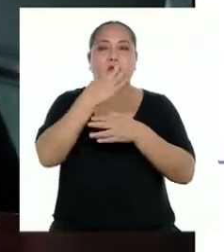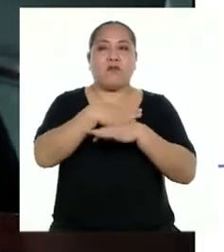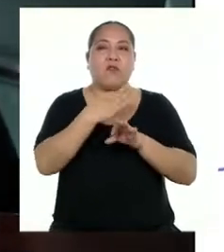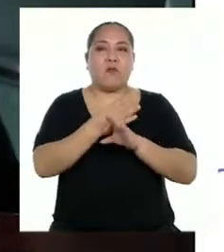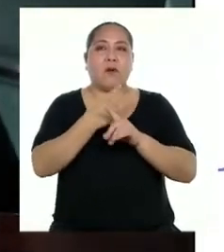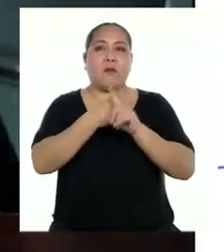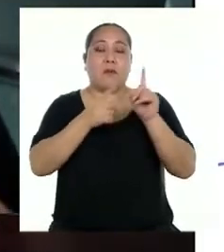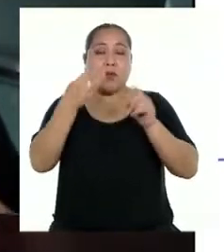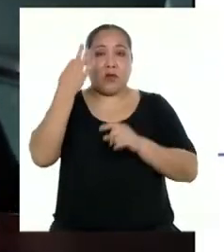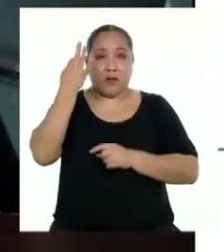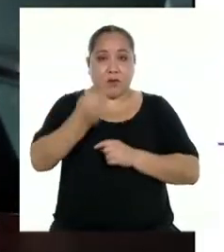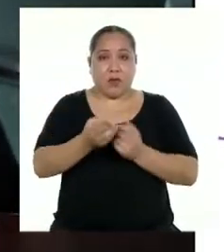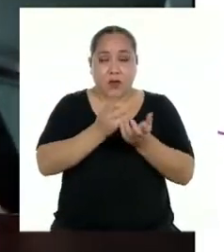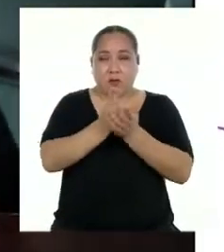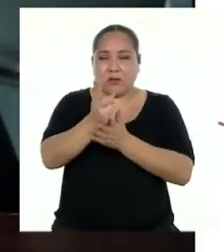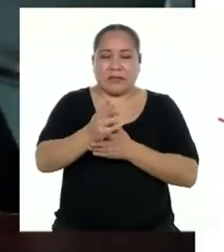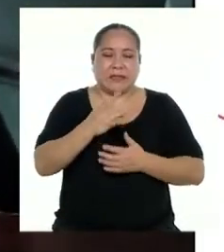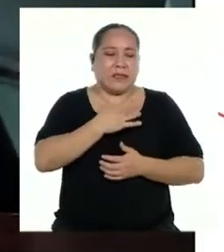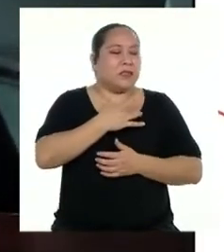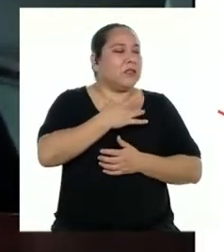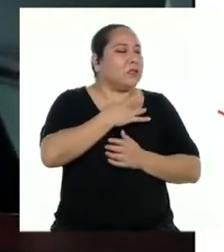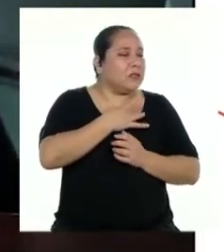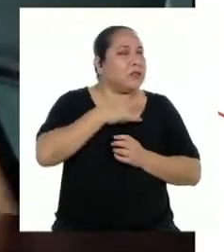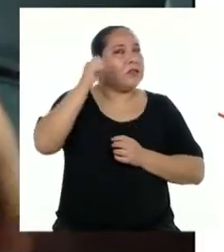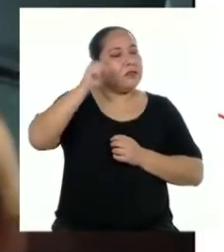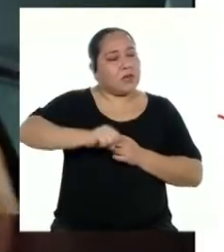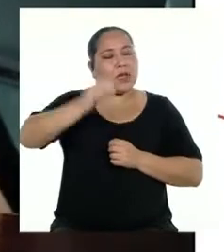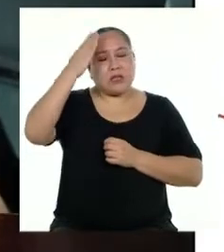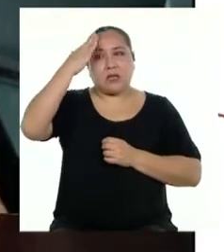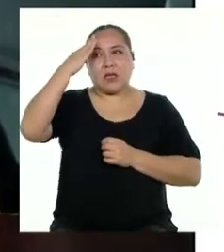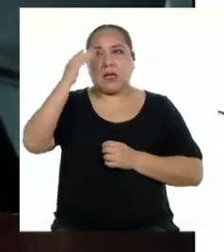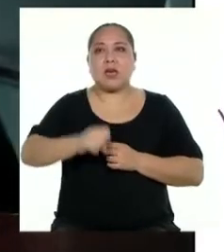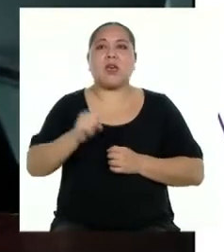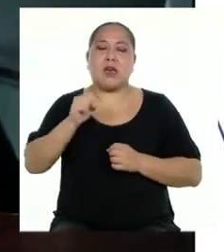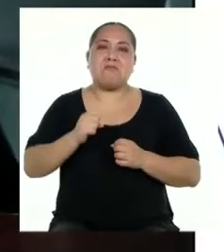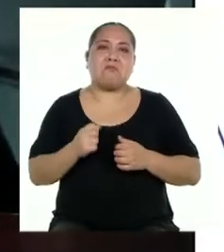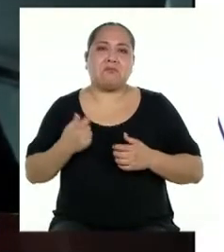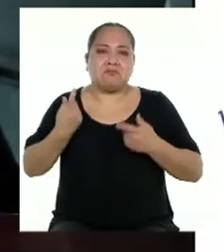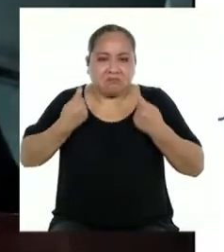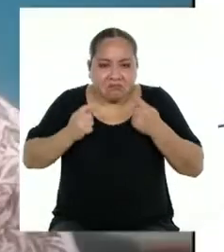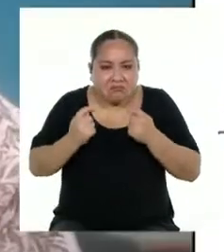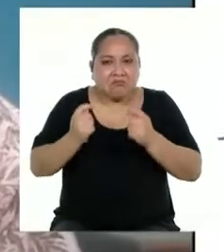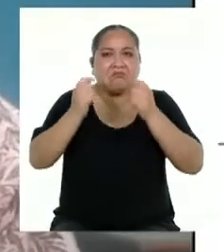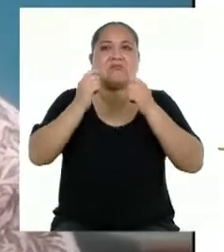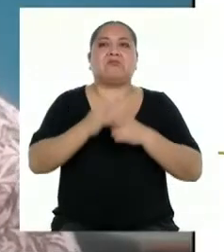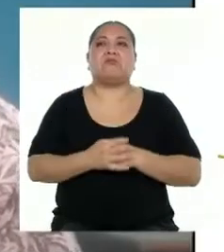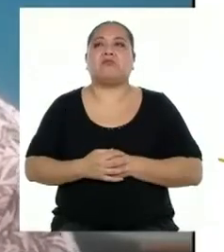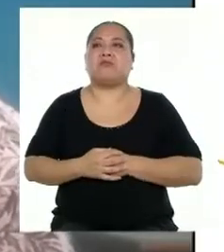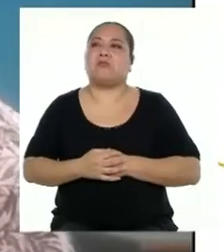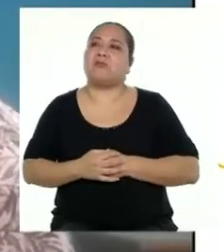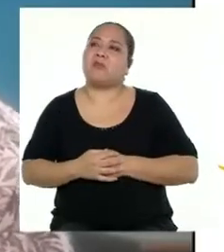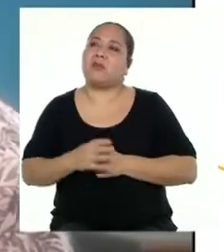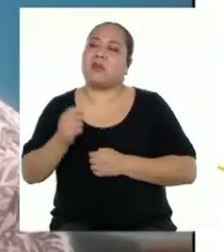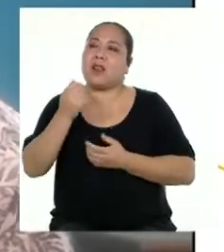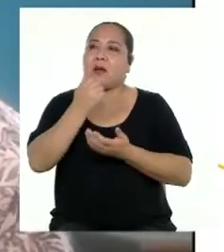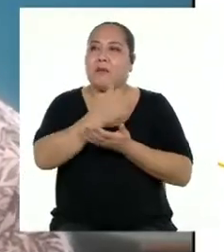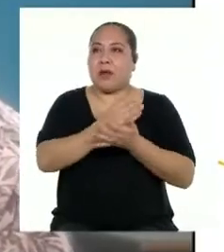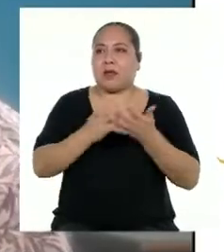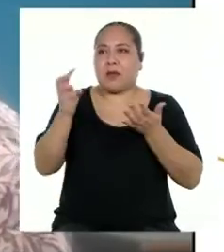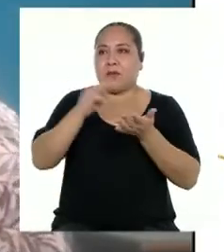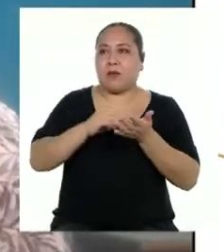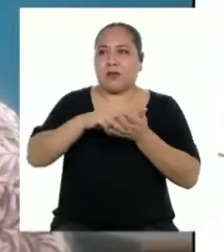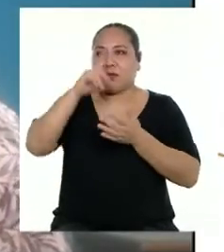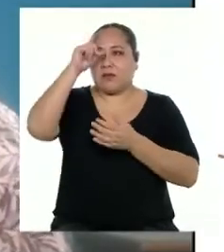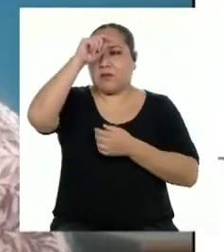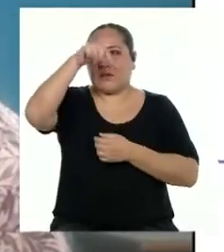Pero sinceramente, aunque fue chocante, sí sé que supimos dar lo mejor de nosotros. Bueno, Yeremis, la parte más difícil